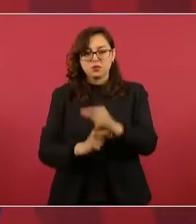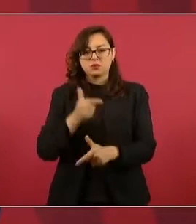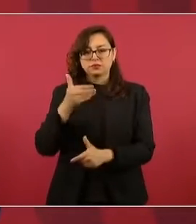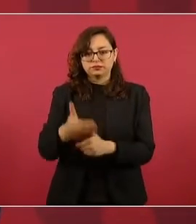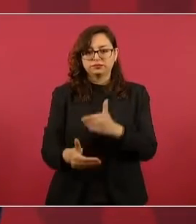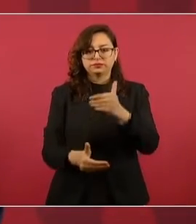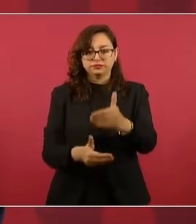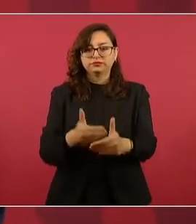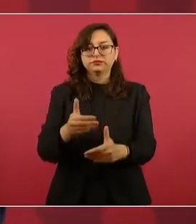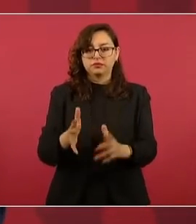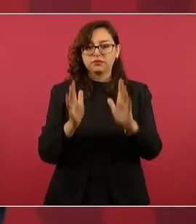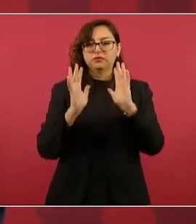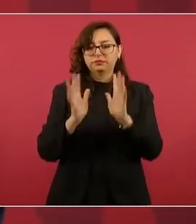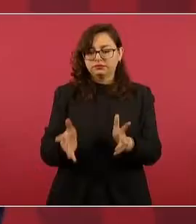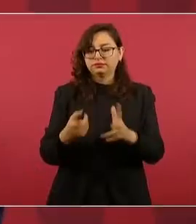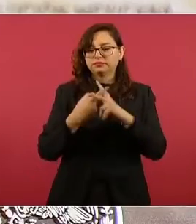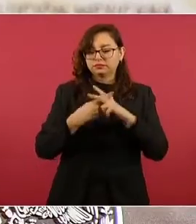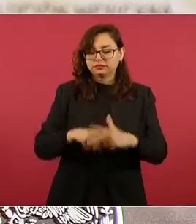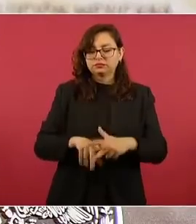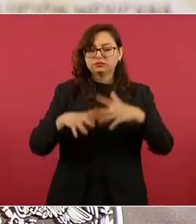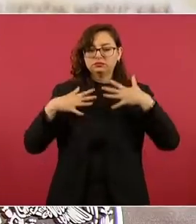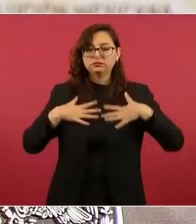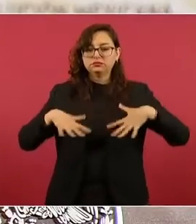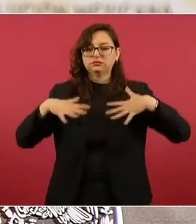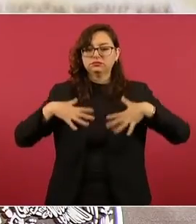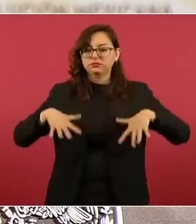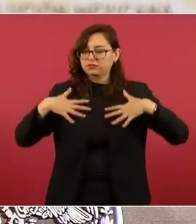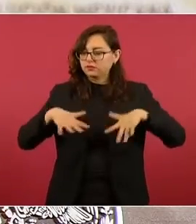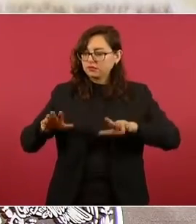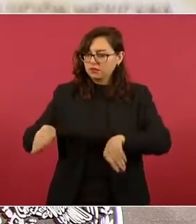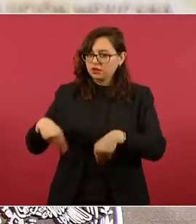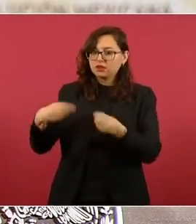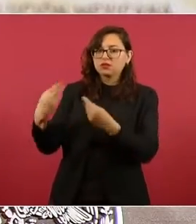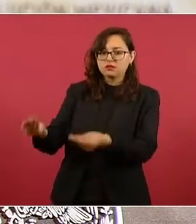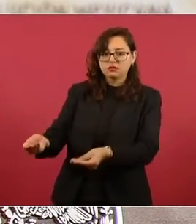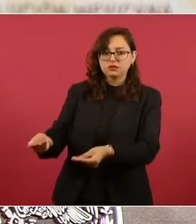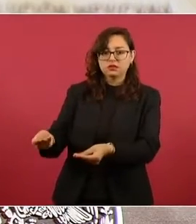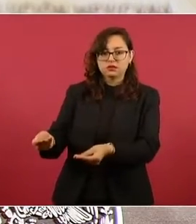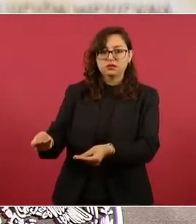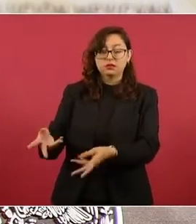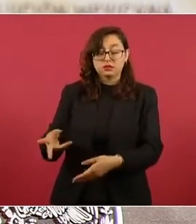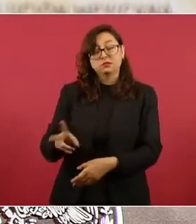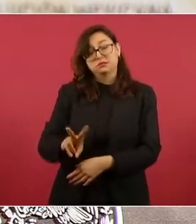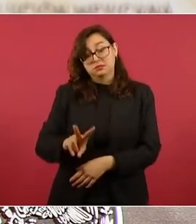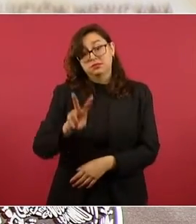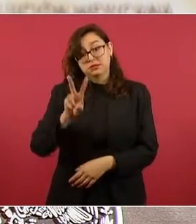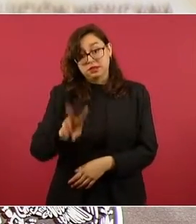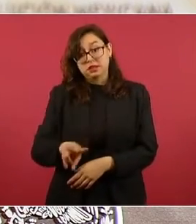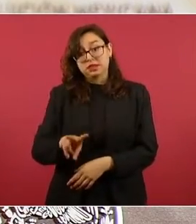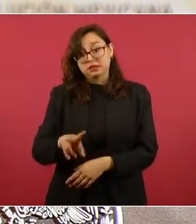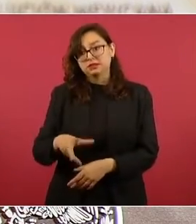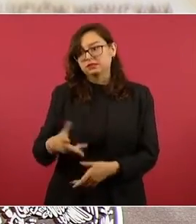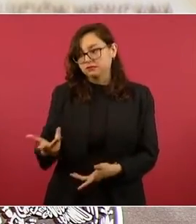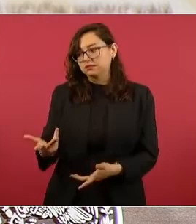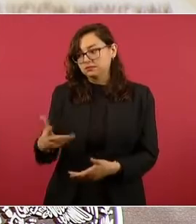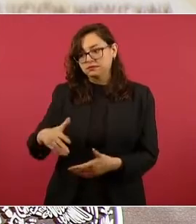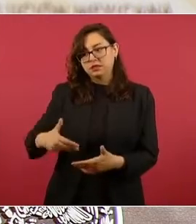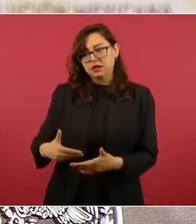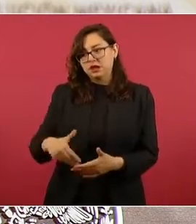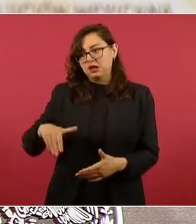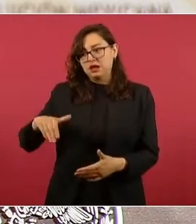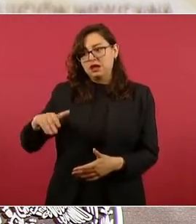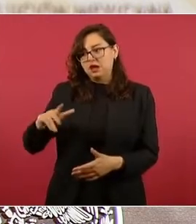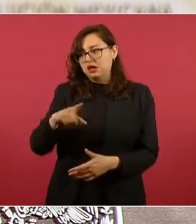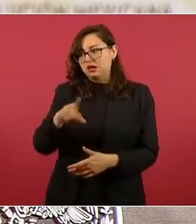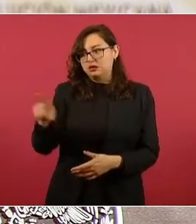Ya se están entregando los uniformes, era cierto que había demoras en la